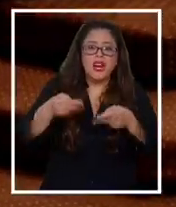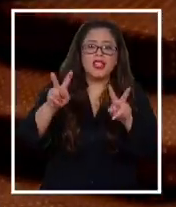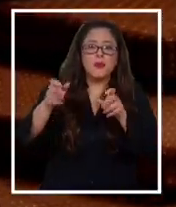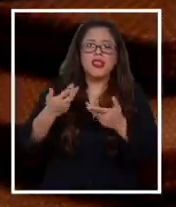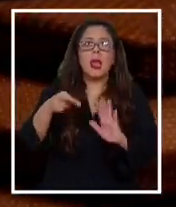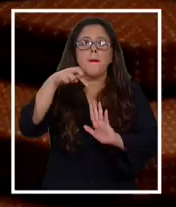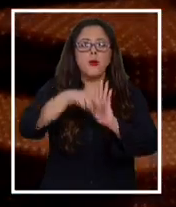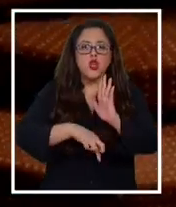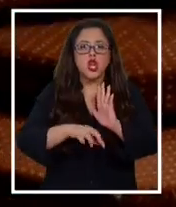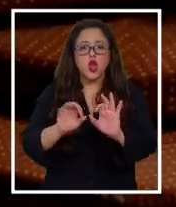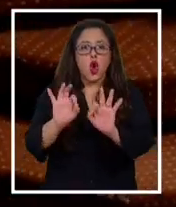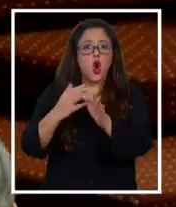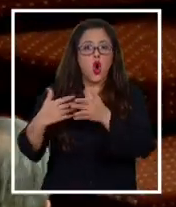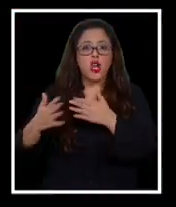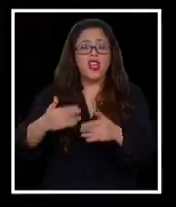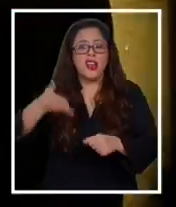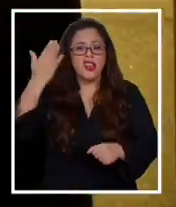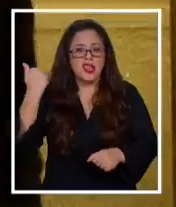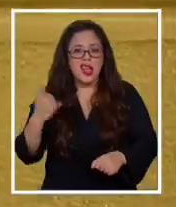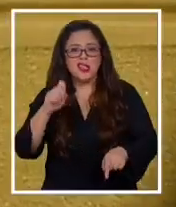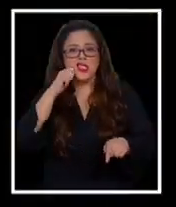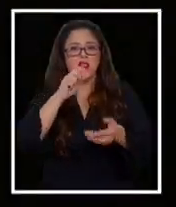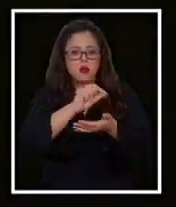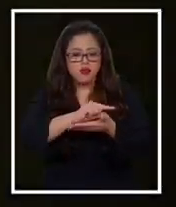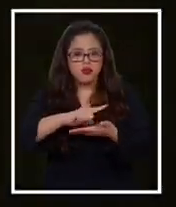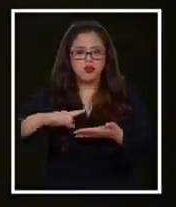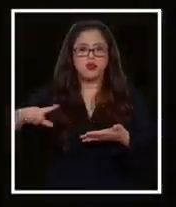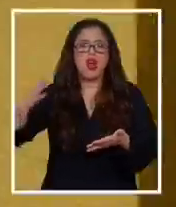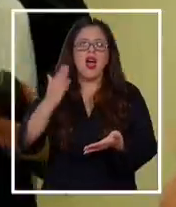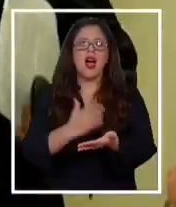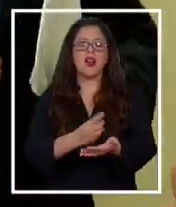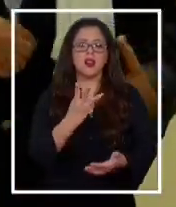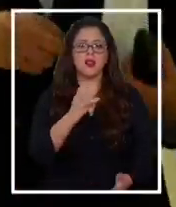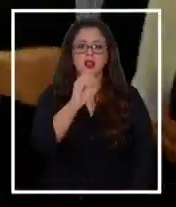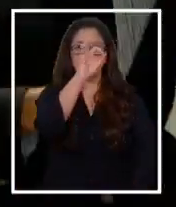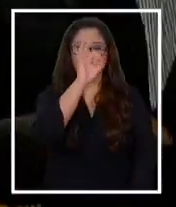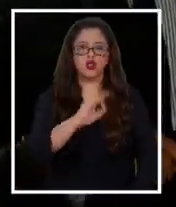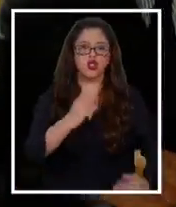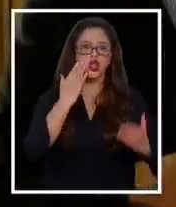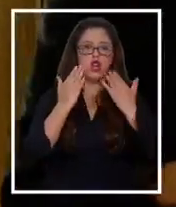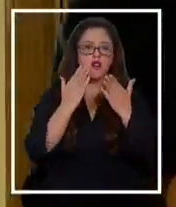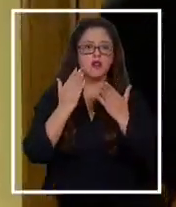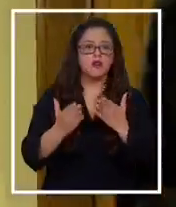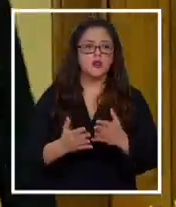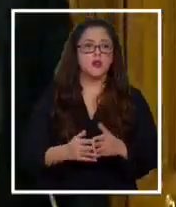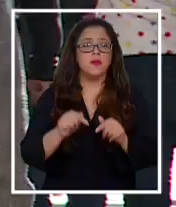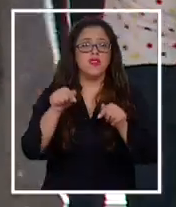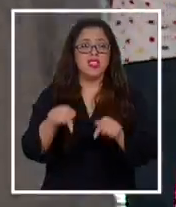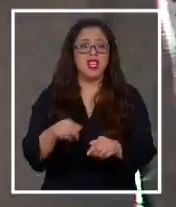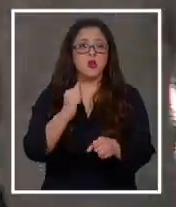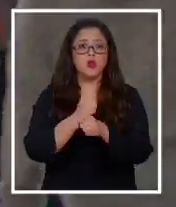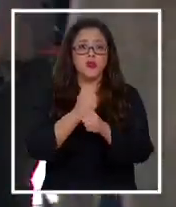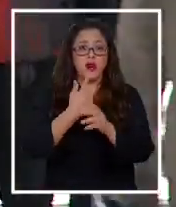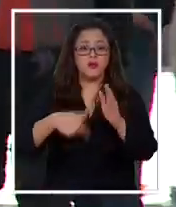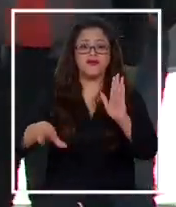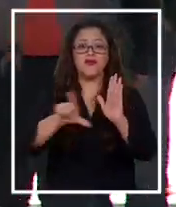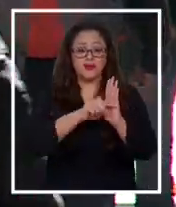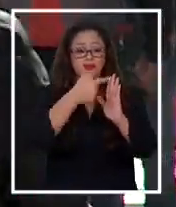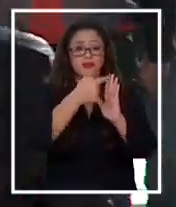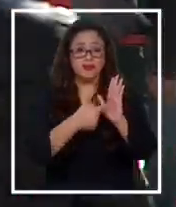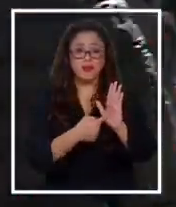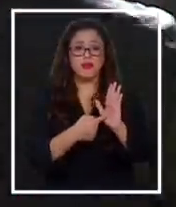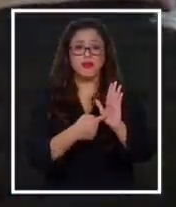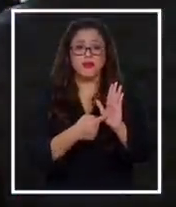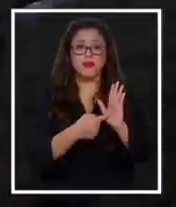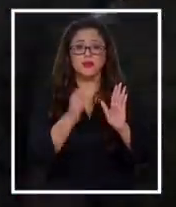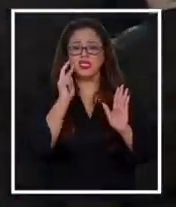que en algunos tramos implica aumentar hasta en un 30% el beneficio. Un trabajo legislativo que